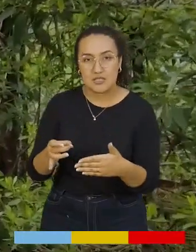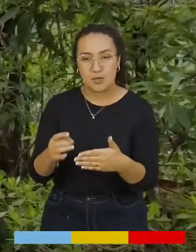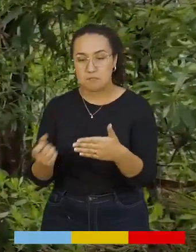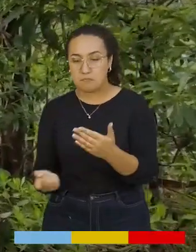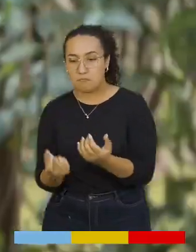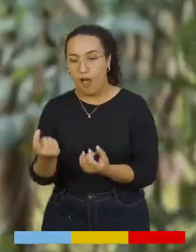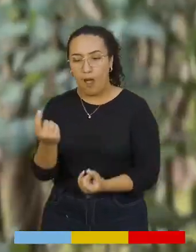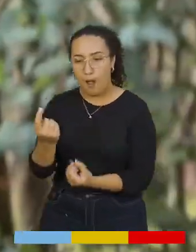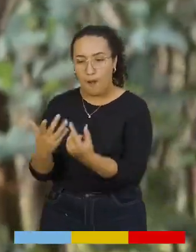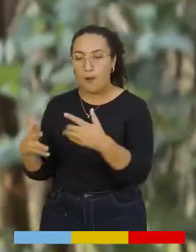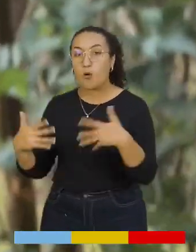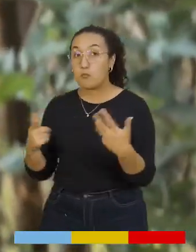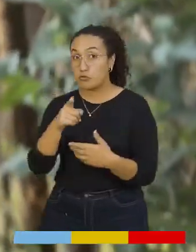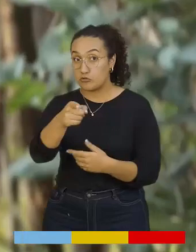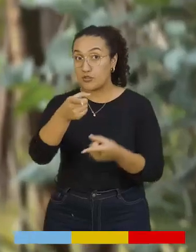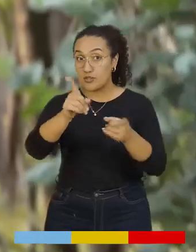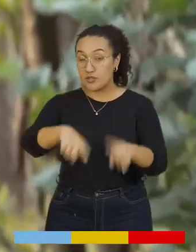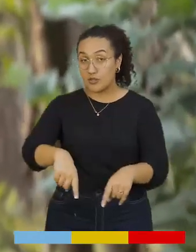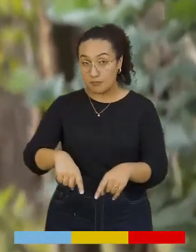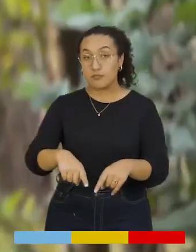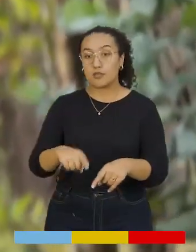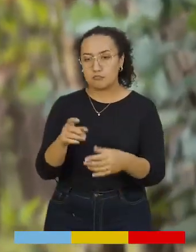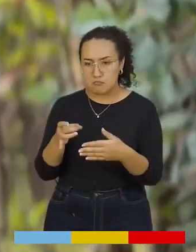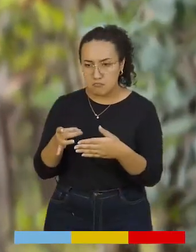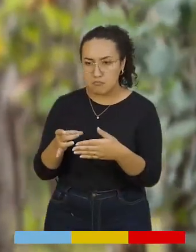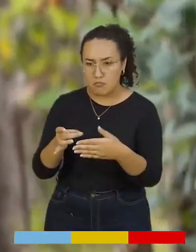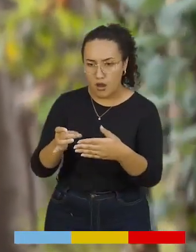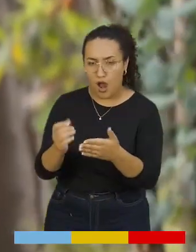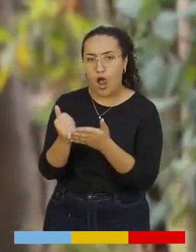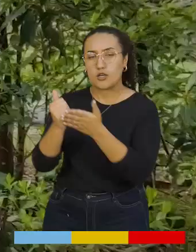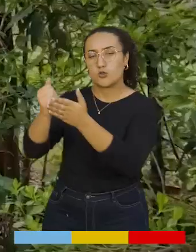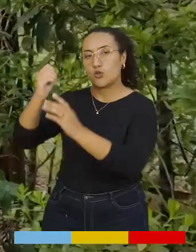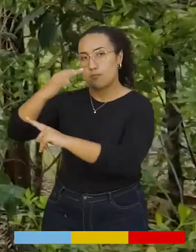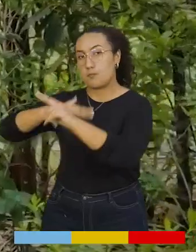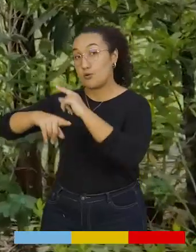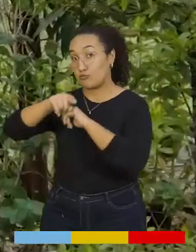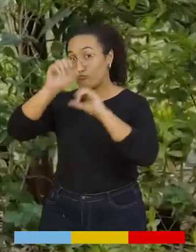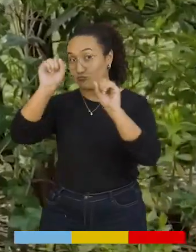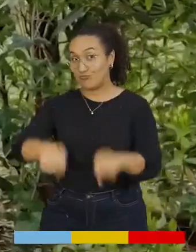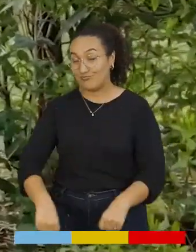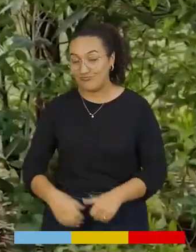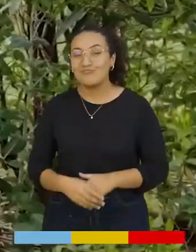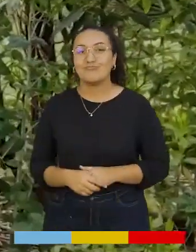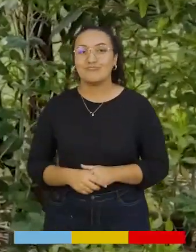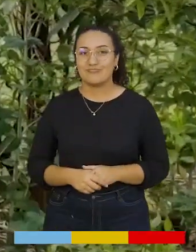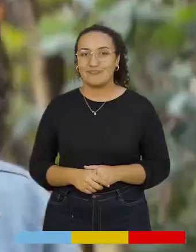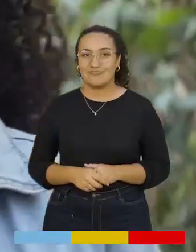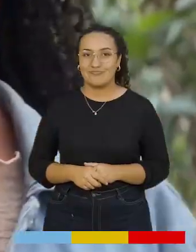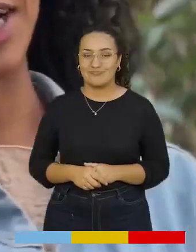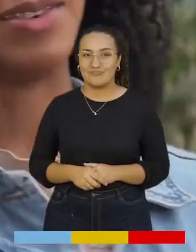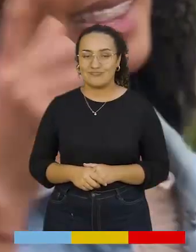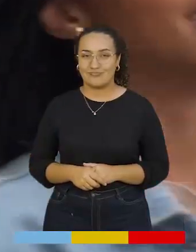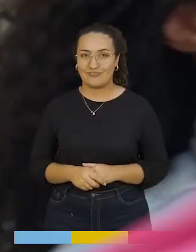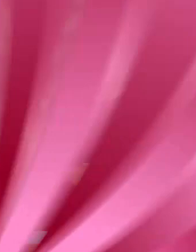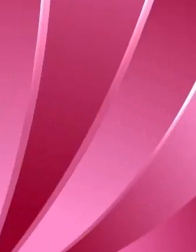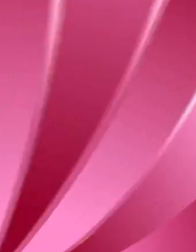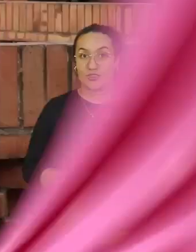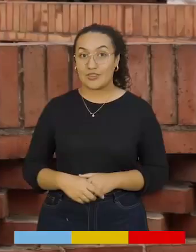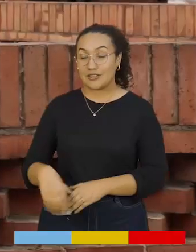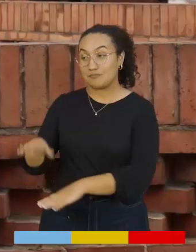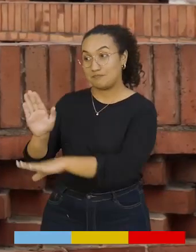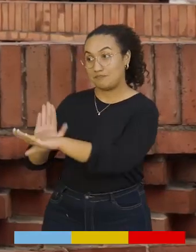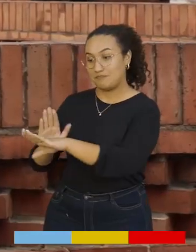germinación de la semilla. Y recuerda que tú también puedes plantar una semilla y así aportar al medio ambiente. Esto es Ecológicamente.